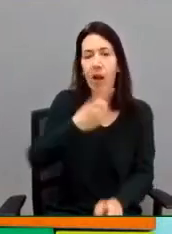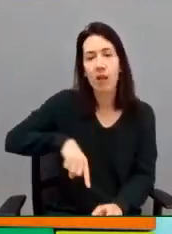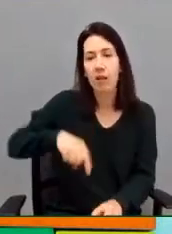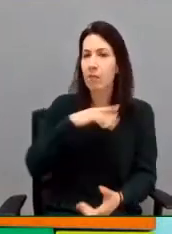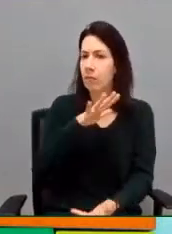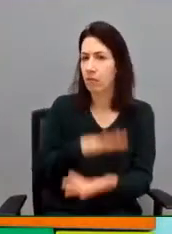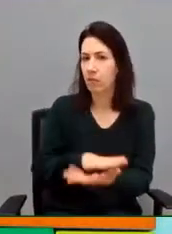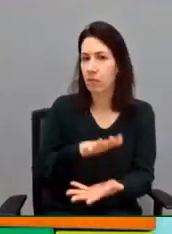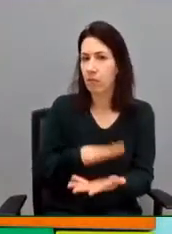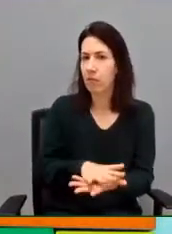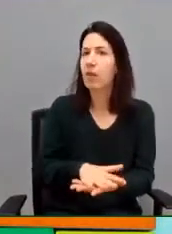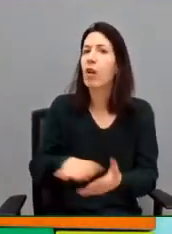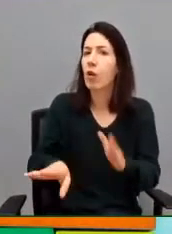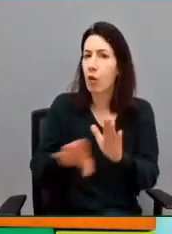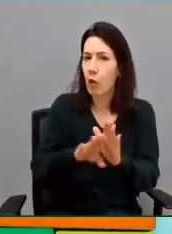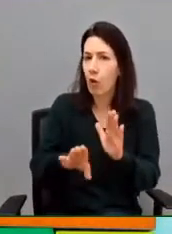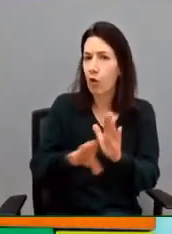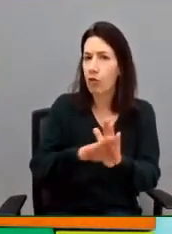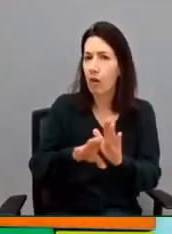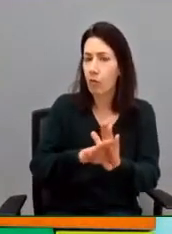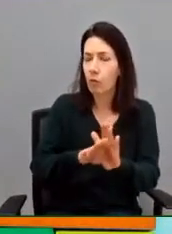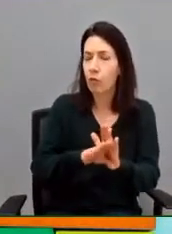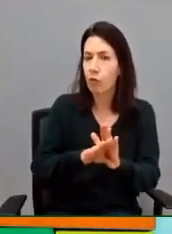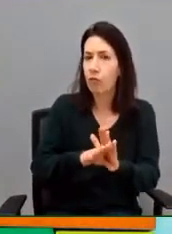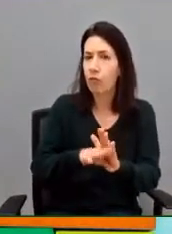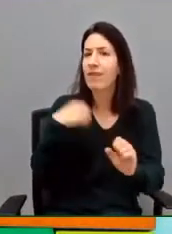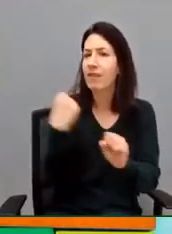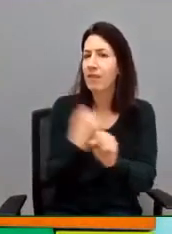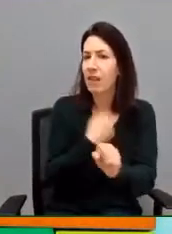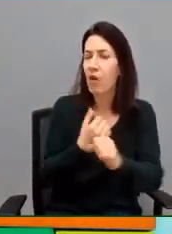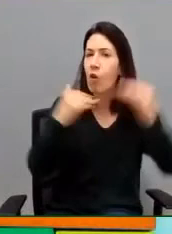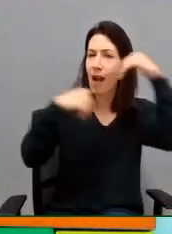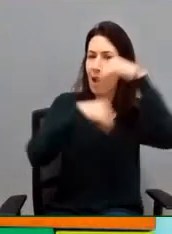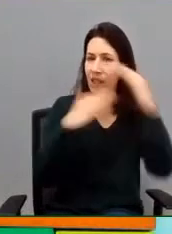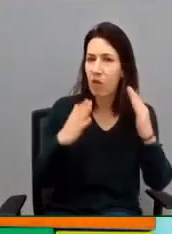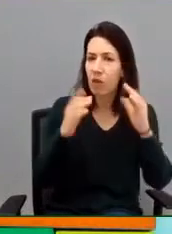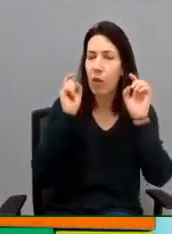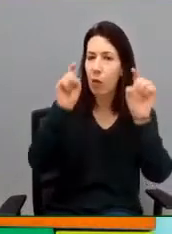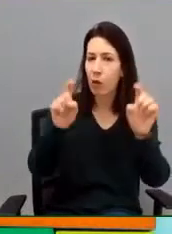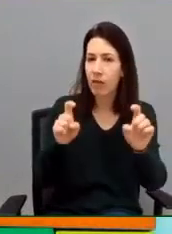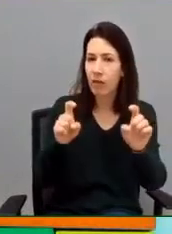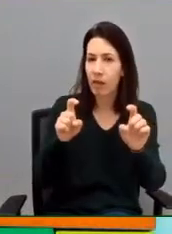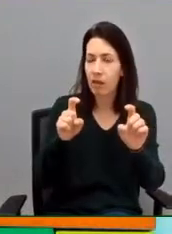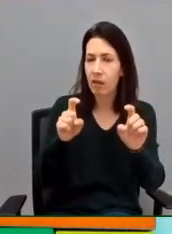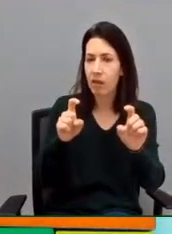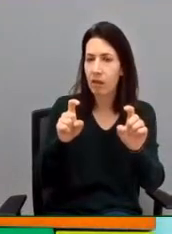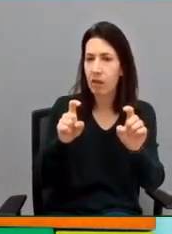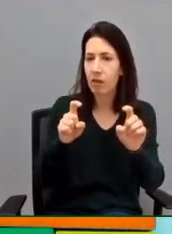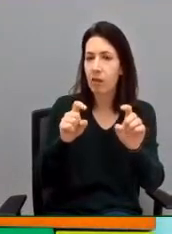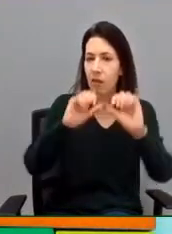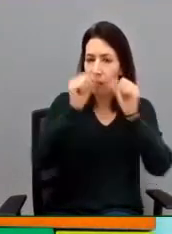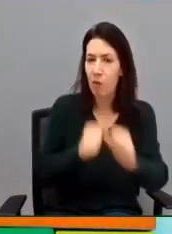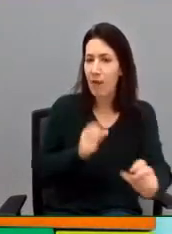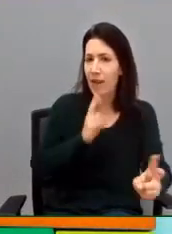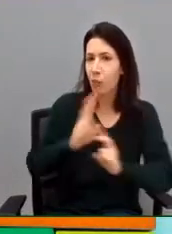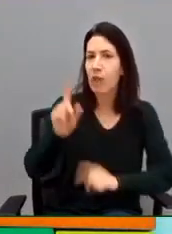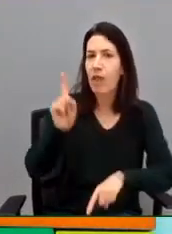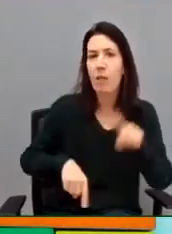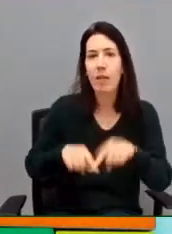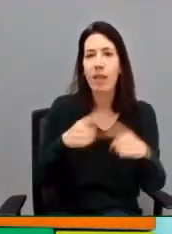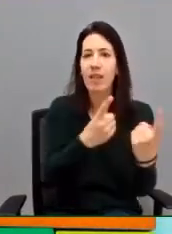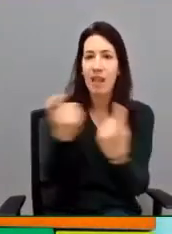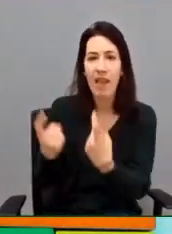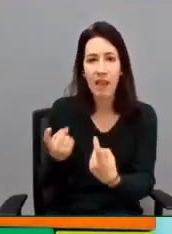tranquilidad de que vamos a seguir manteniendo la atención educativa en el rango de respuesta a las necesidades que tienen